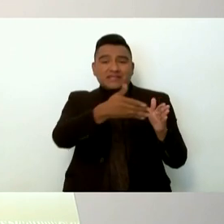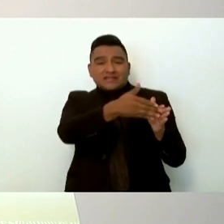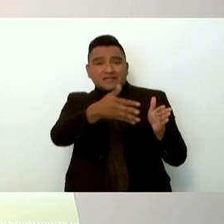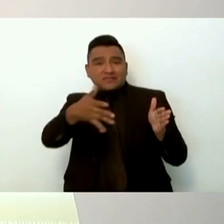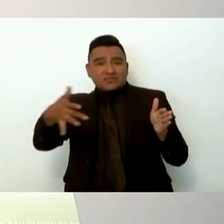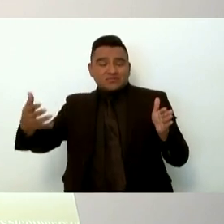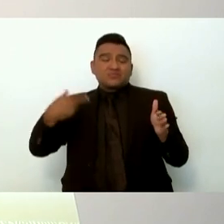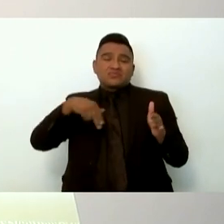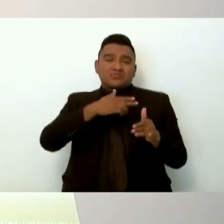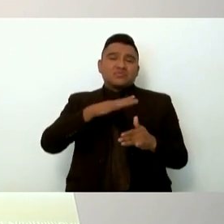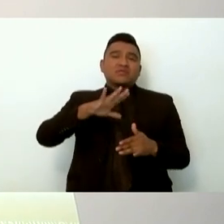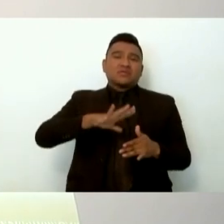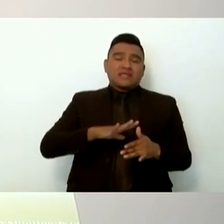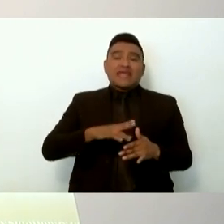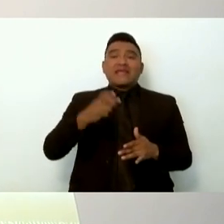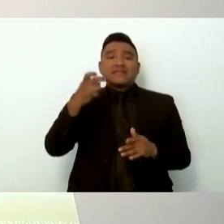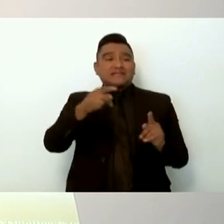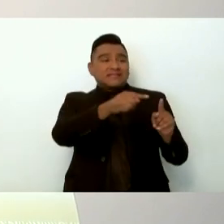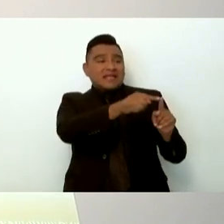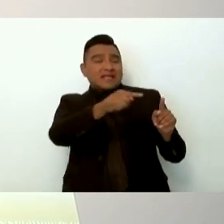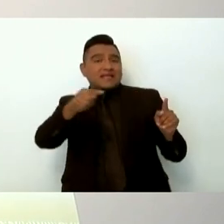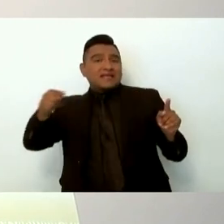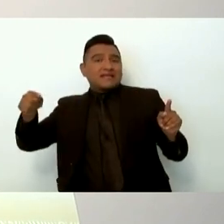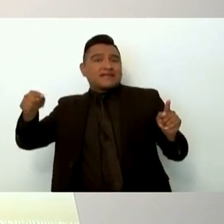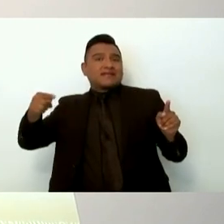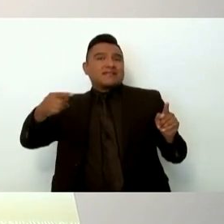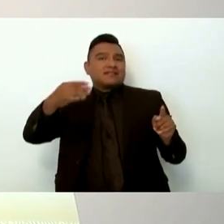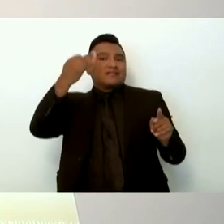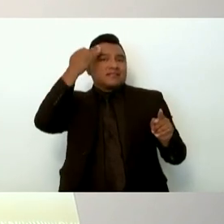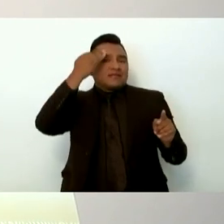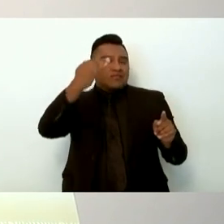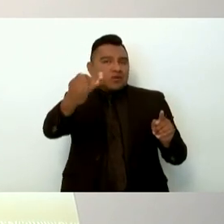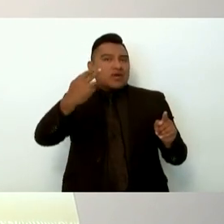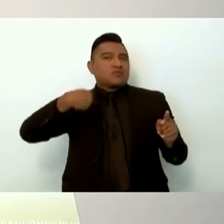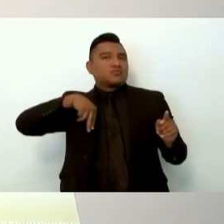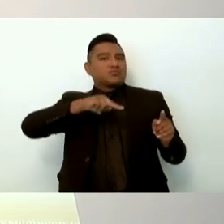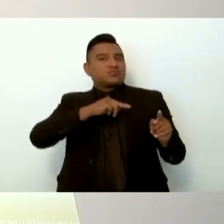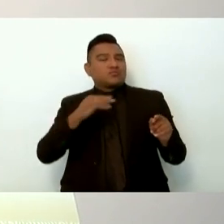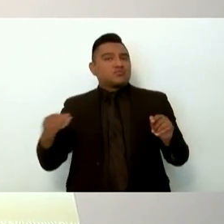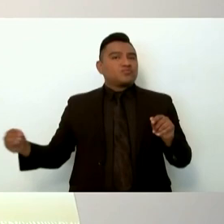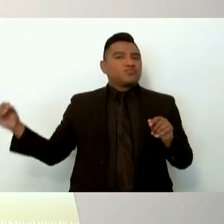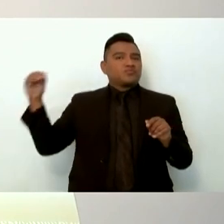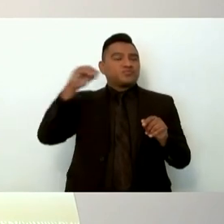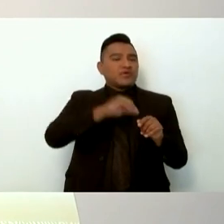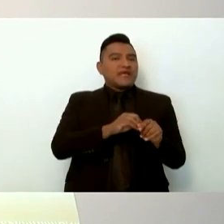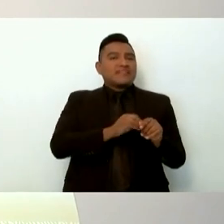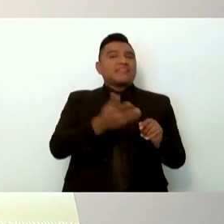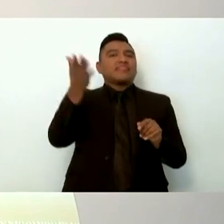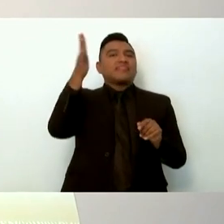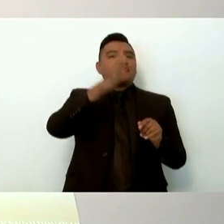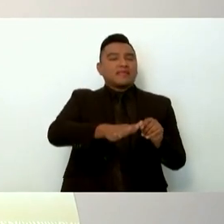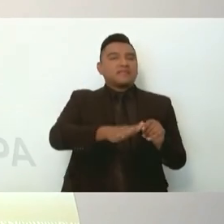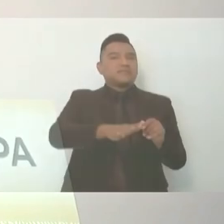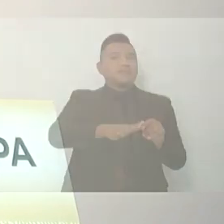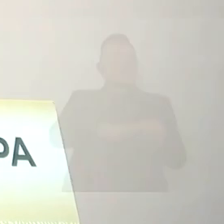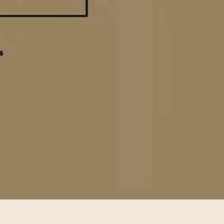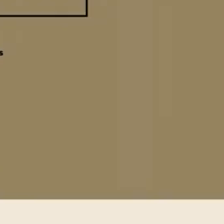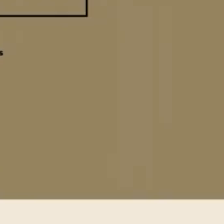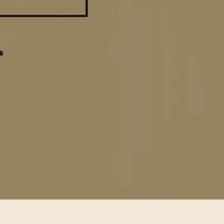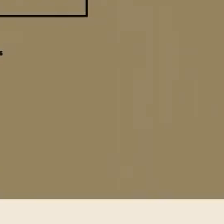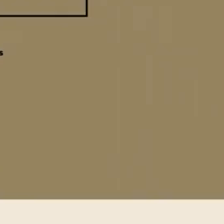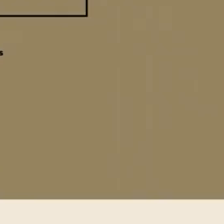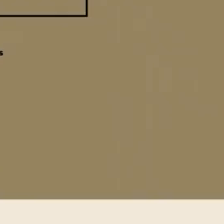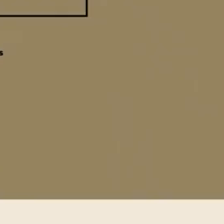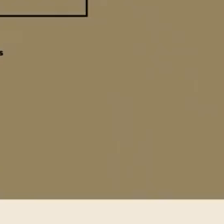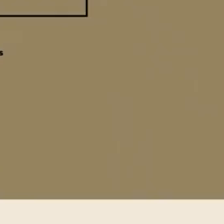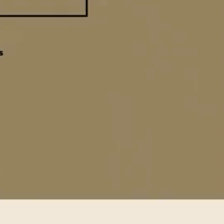Esa es la línea del tiempo, la que sigue por favor, que hemos construido en 10 momentos muy puntuales, desde